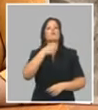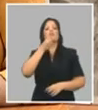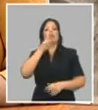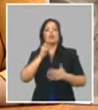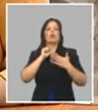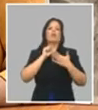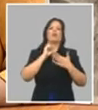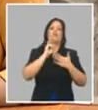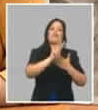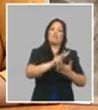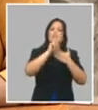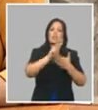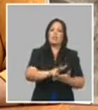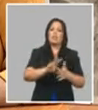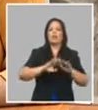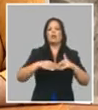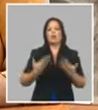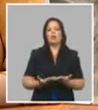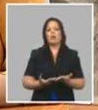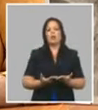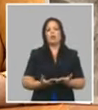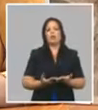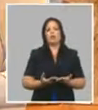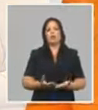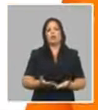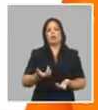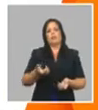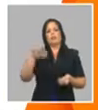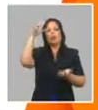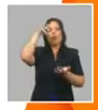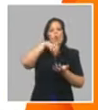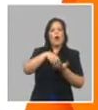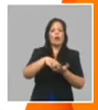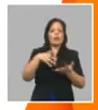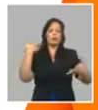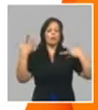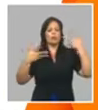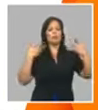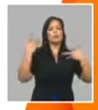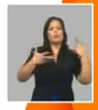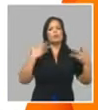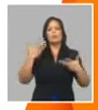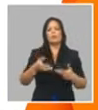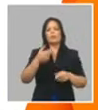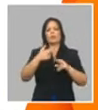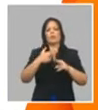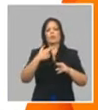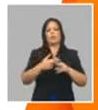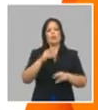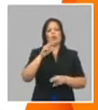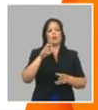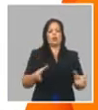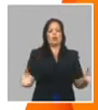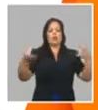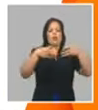al 50% de la capacidad de los círculos sociales, que es una actividad que en La Habana tiene mucho protagonismo,